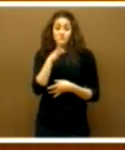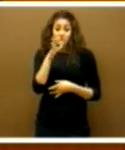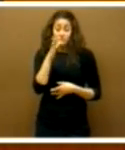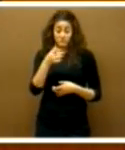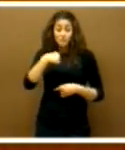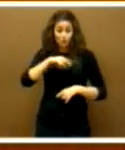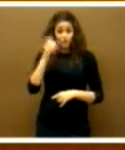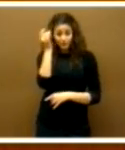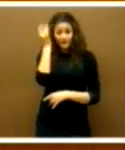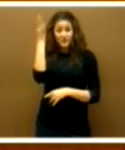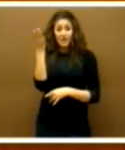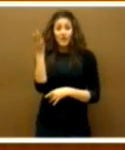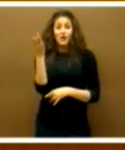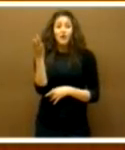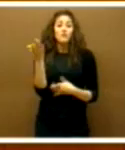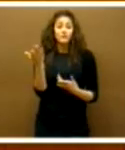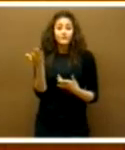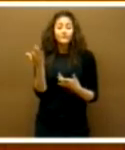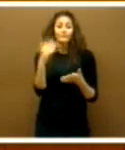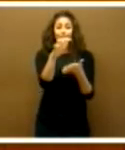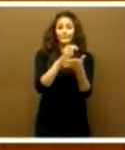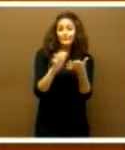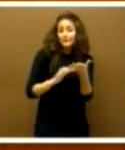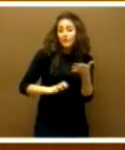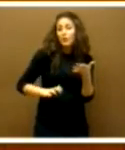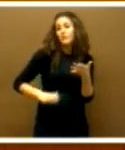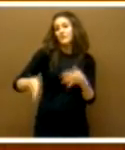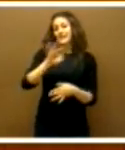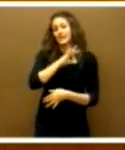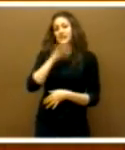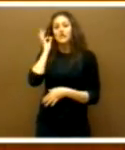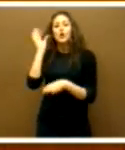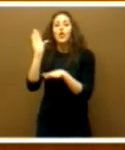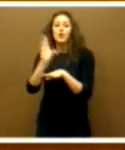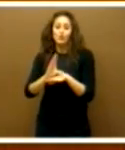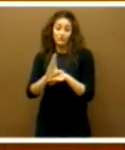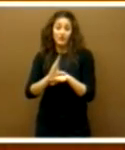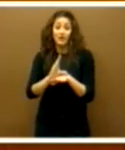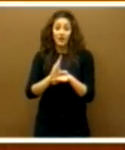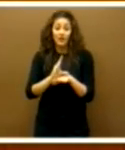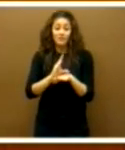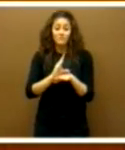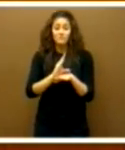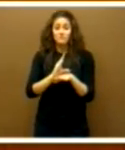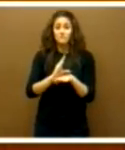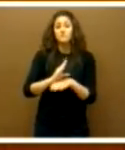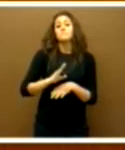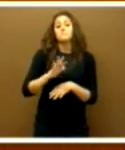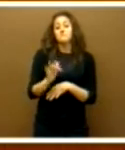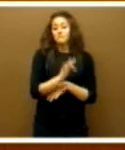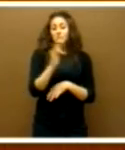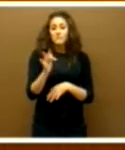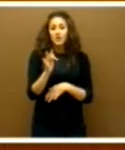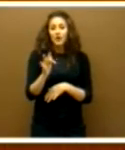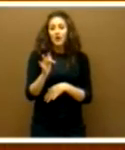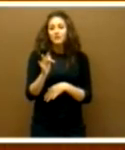imaginar el armazón y la argumentación, señora consejera, que debe ir acompañando, pues, a esos